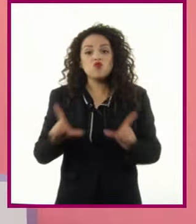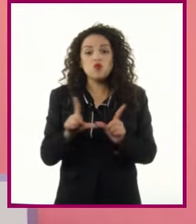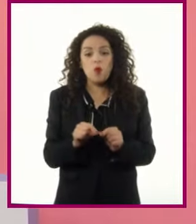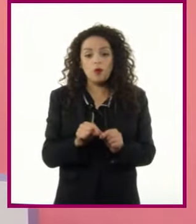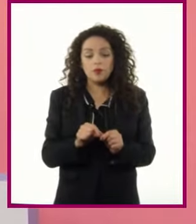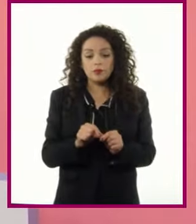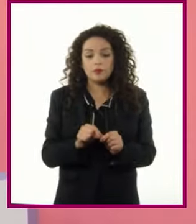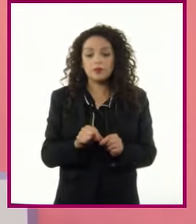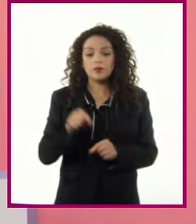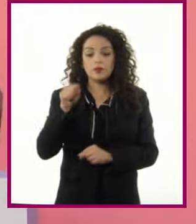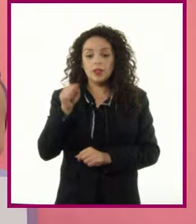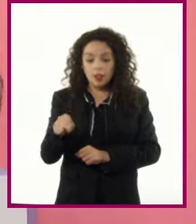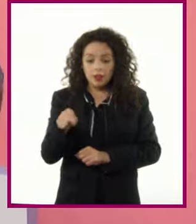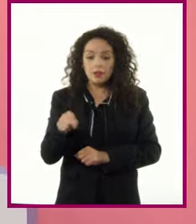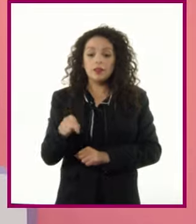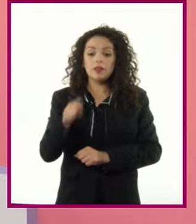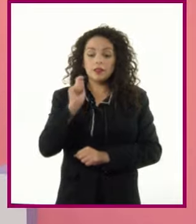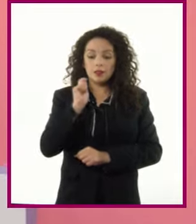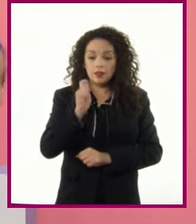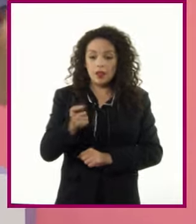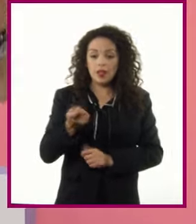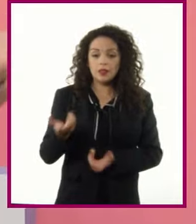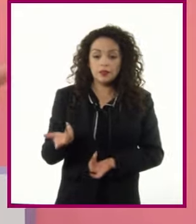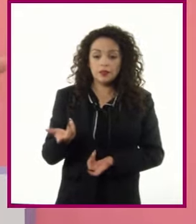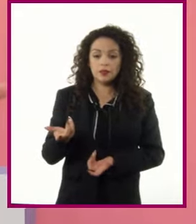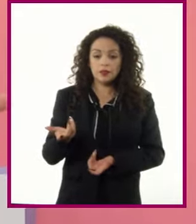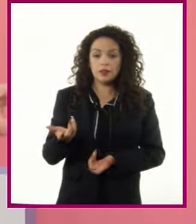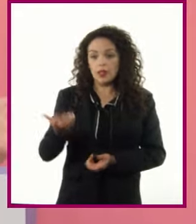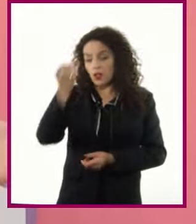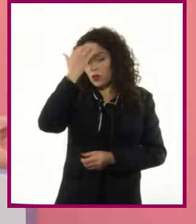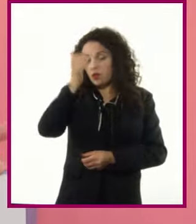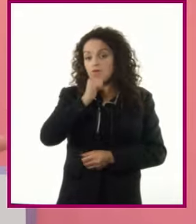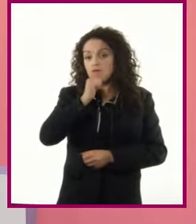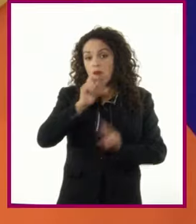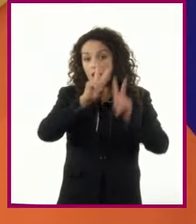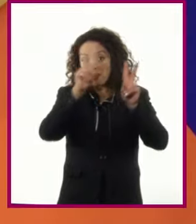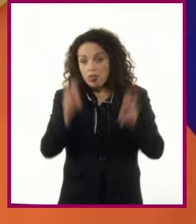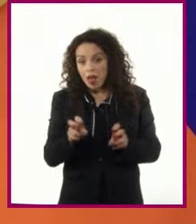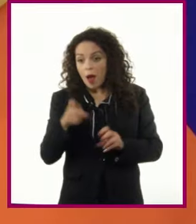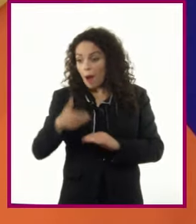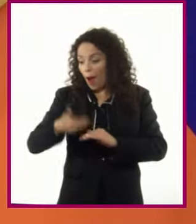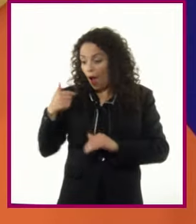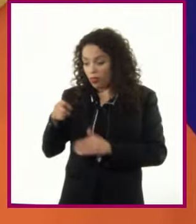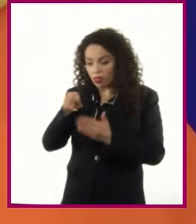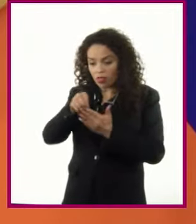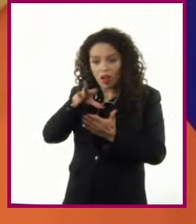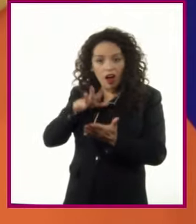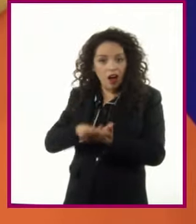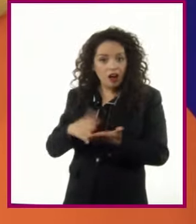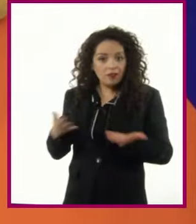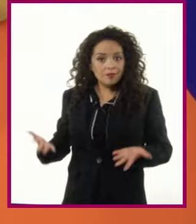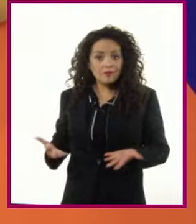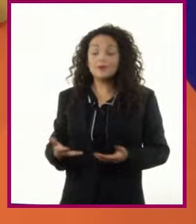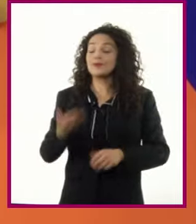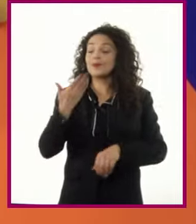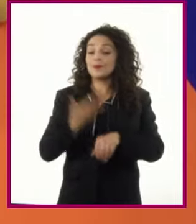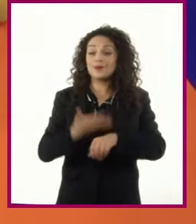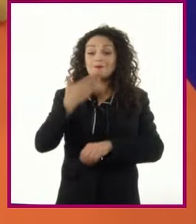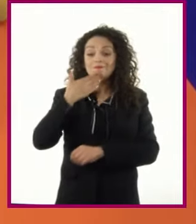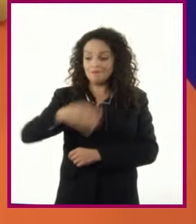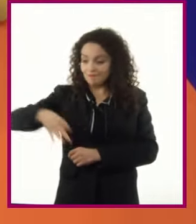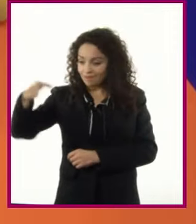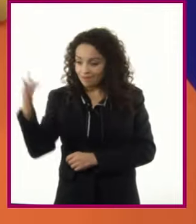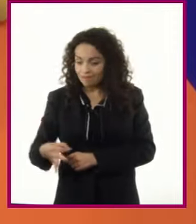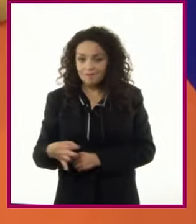que le fue significativo antes de que conozcamos el tema en general ¡Exacto! Has hecho una muy buena